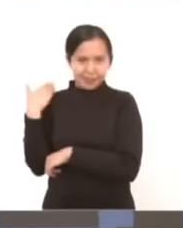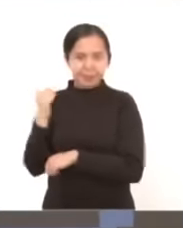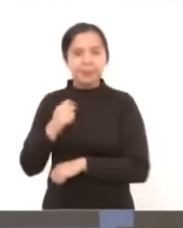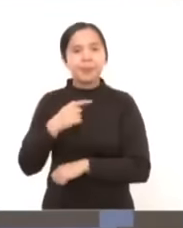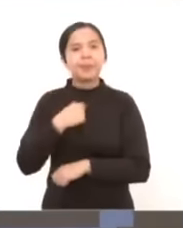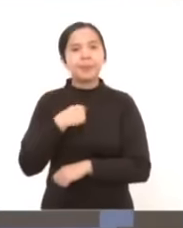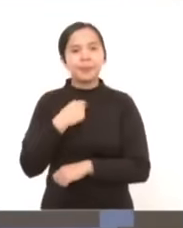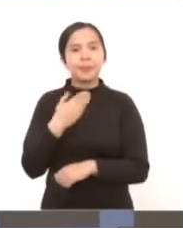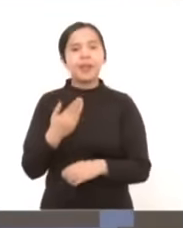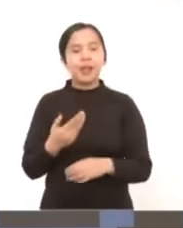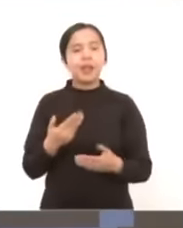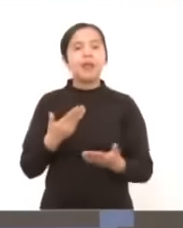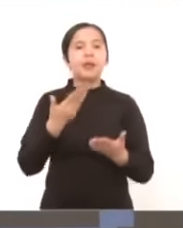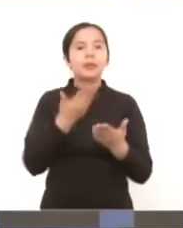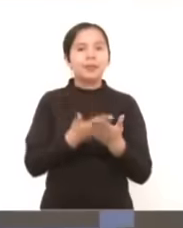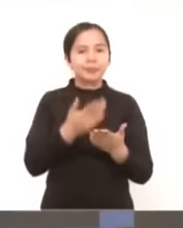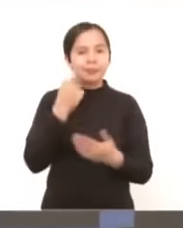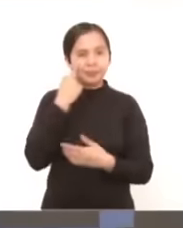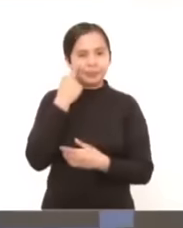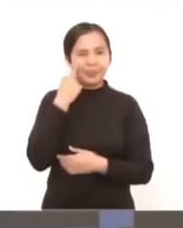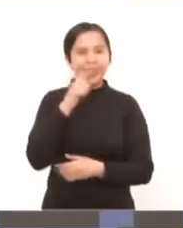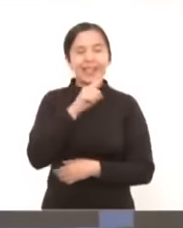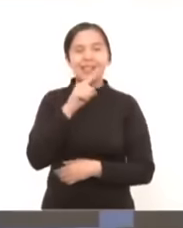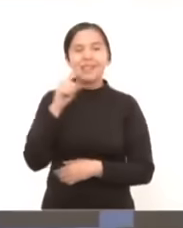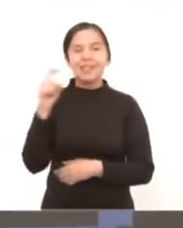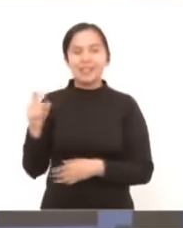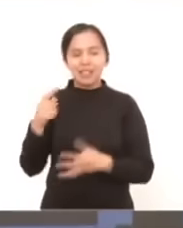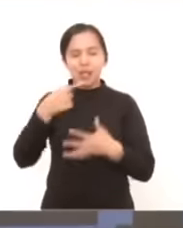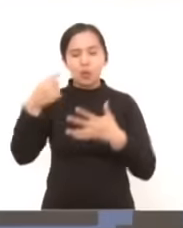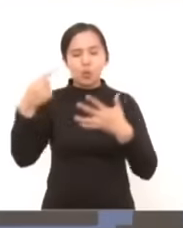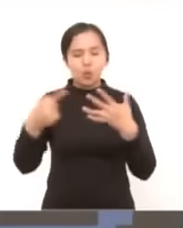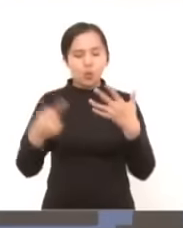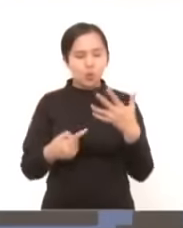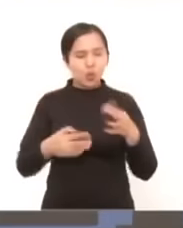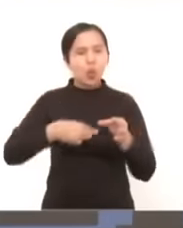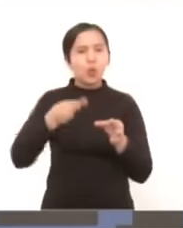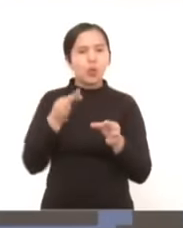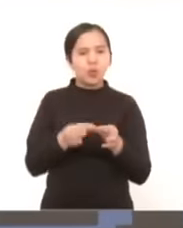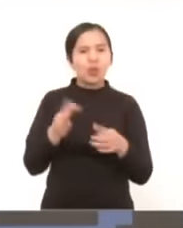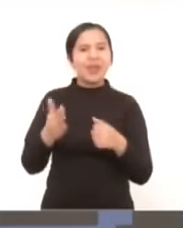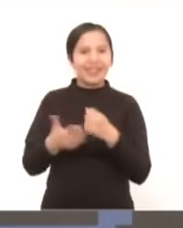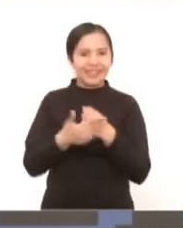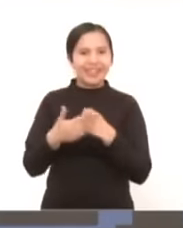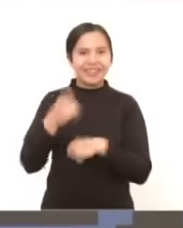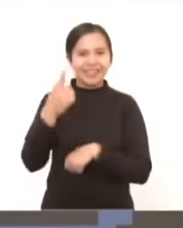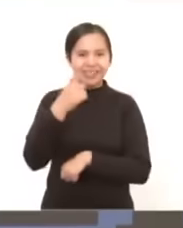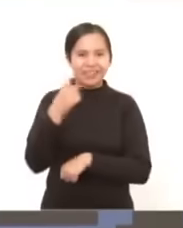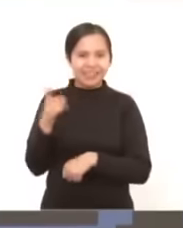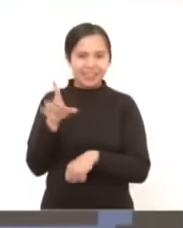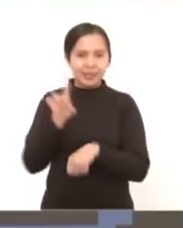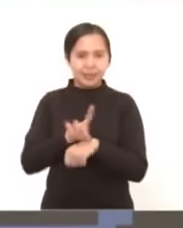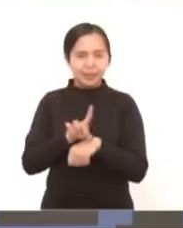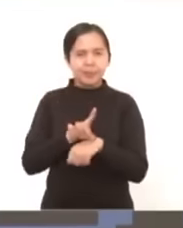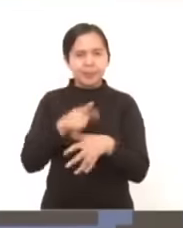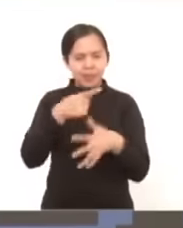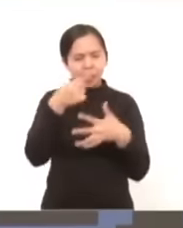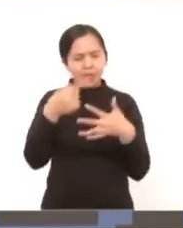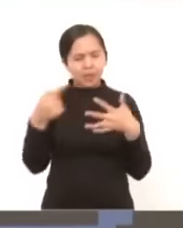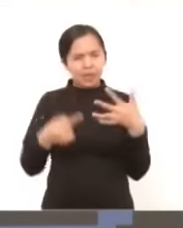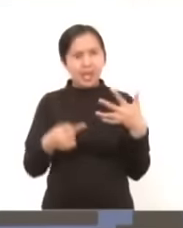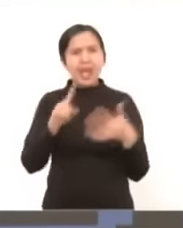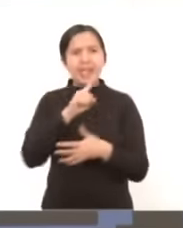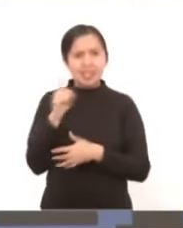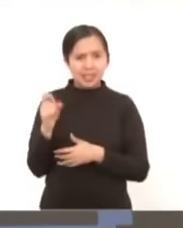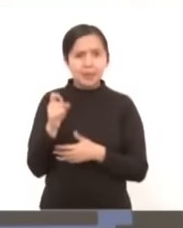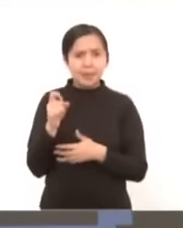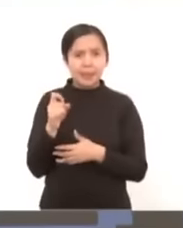plantee 100 puntos para los próximos 100 días. Entre esos 100 puntos